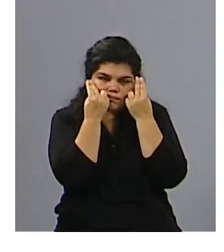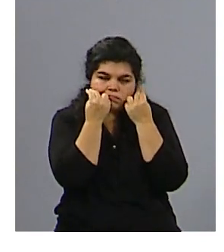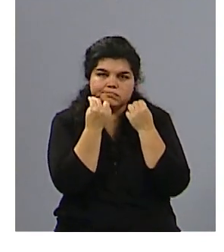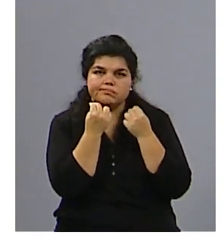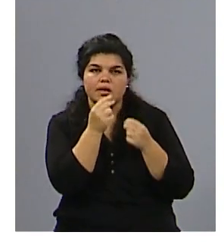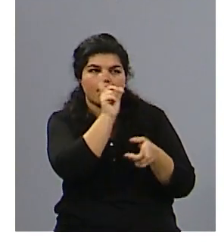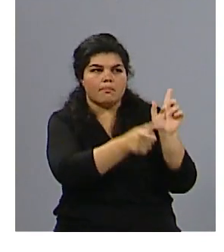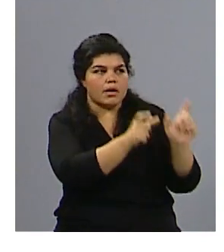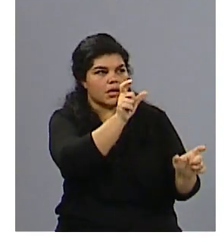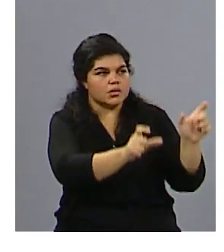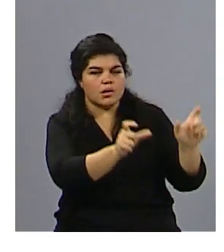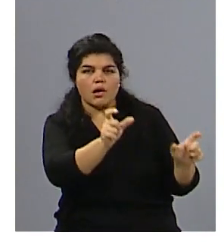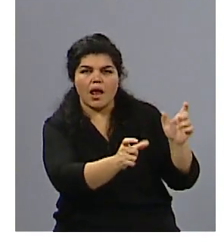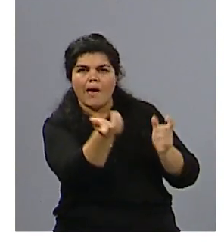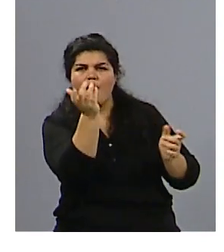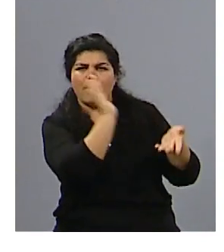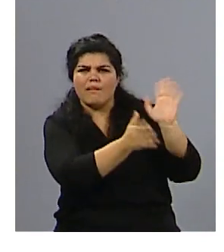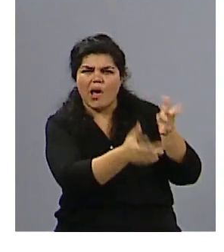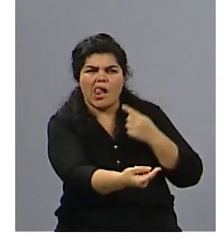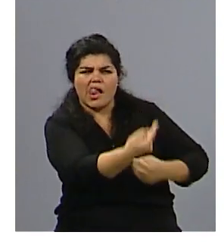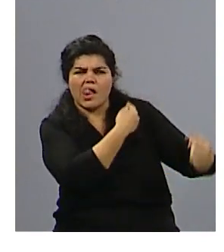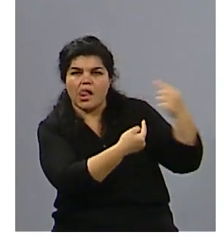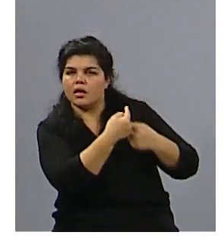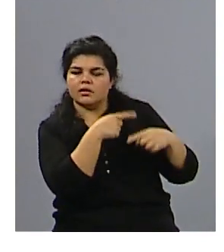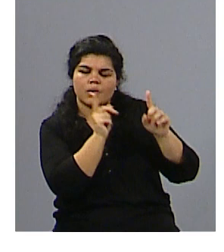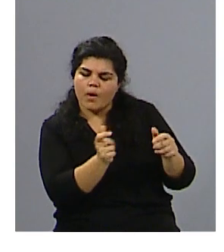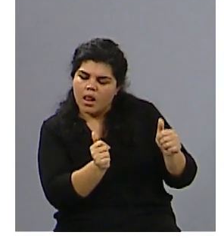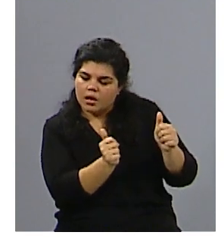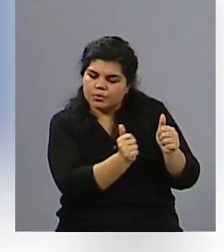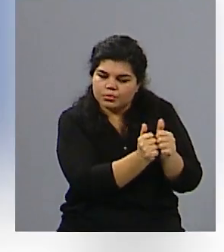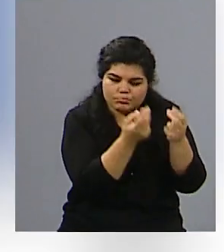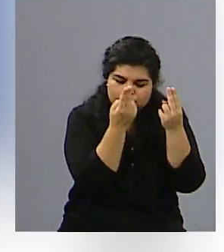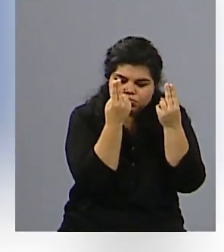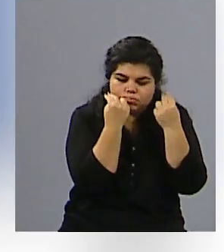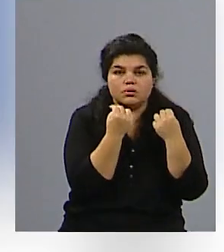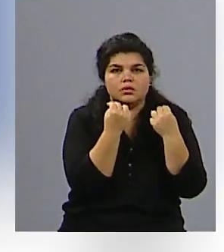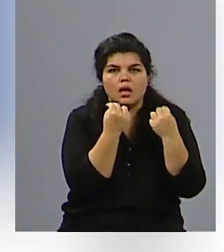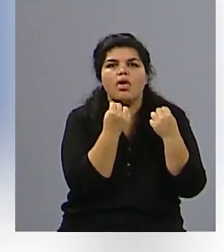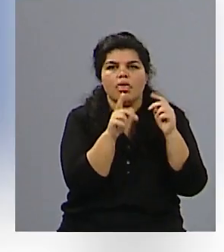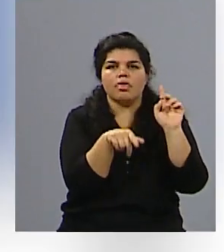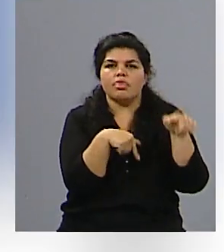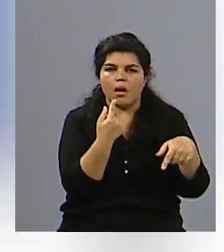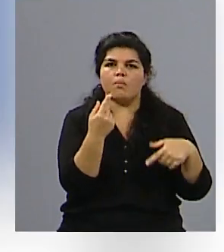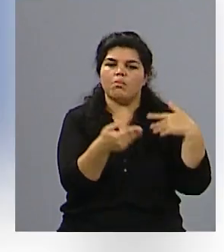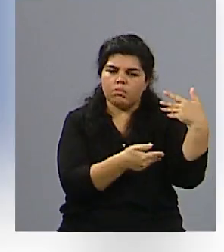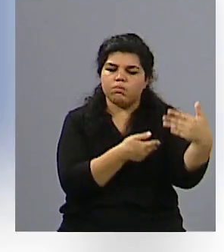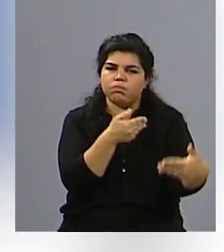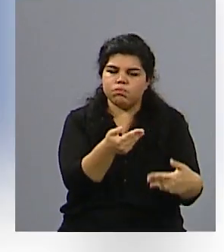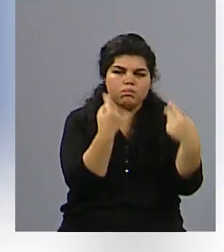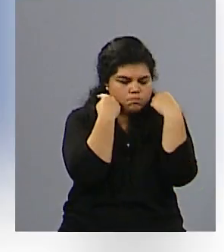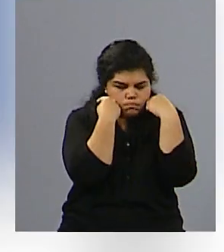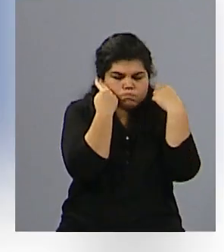dependen de ese violento, se atreven un día a denunciar, a salir de ese círculo complicado,